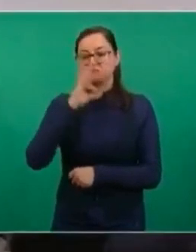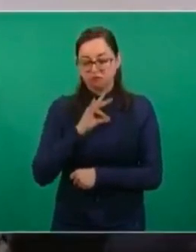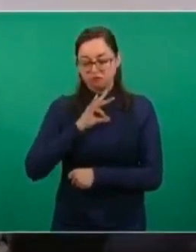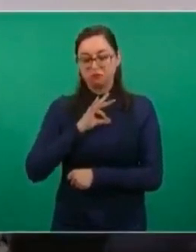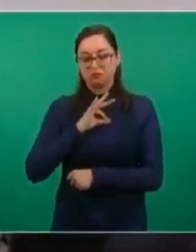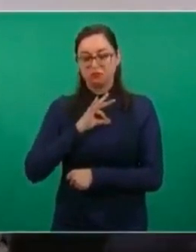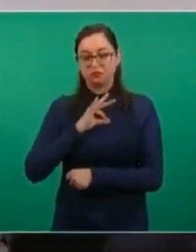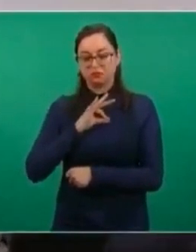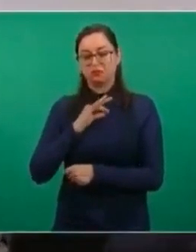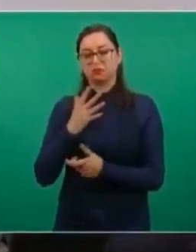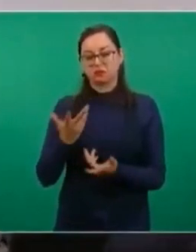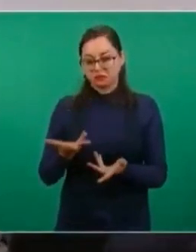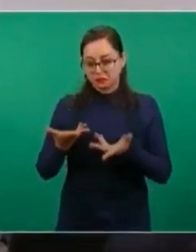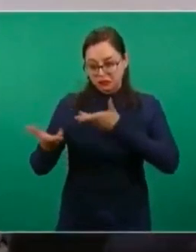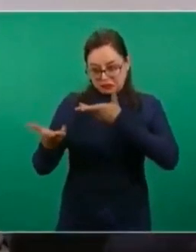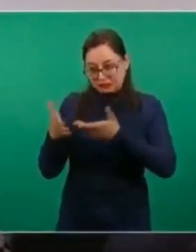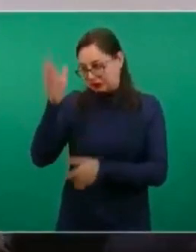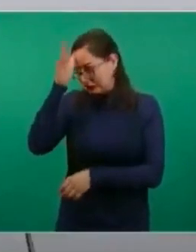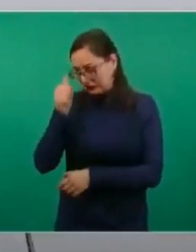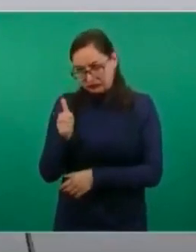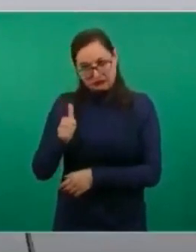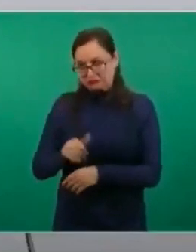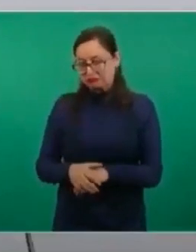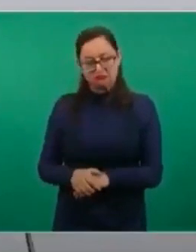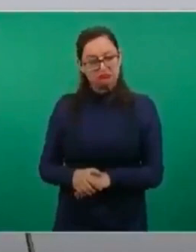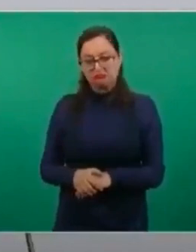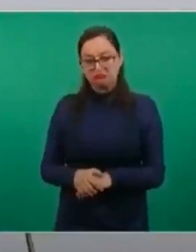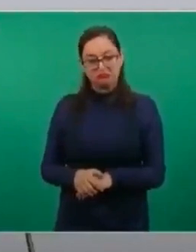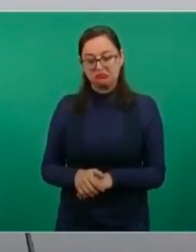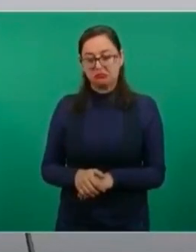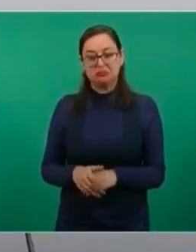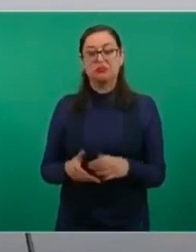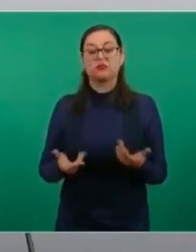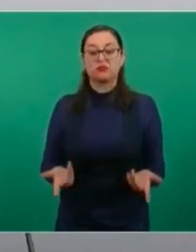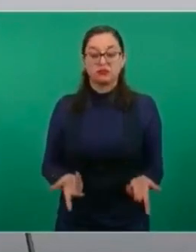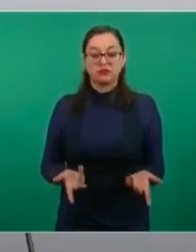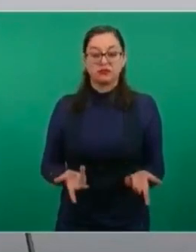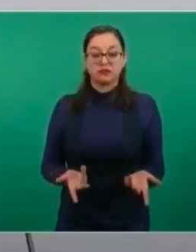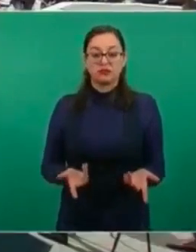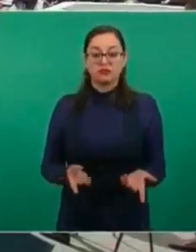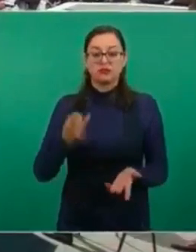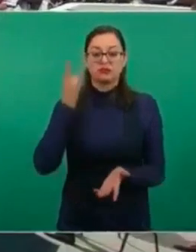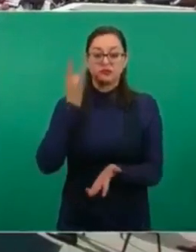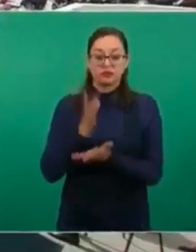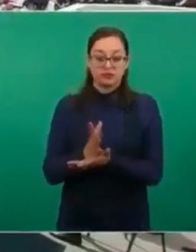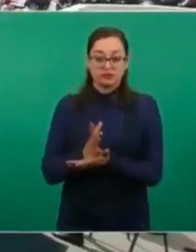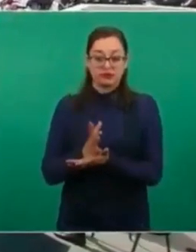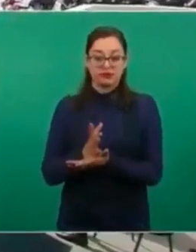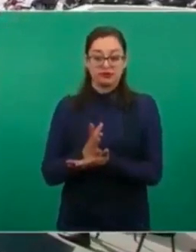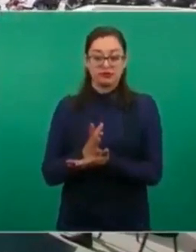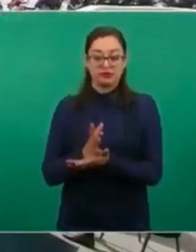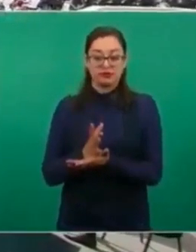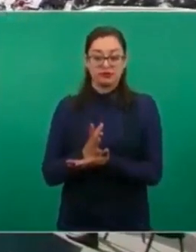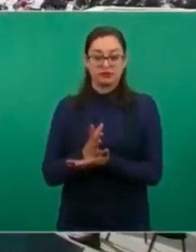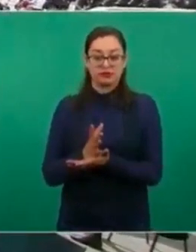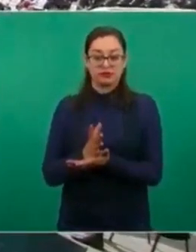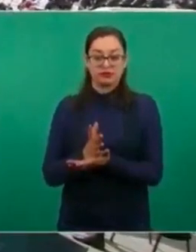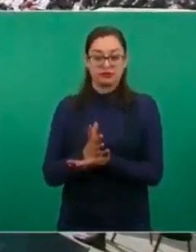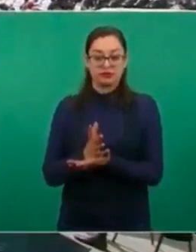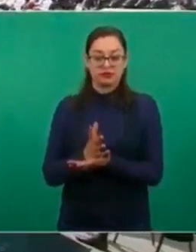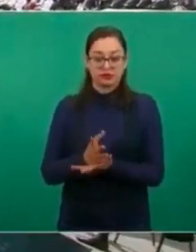lograr un acuerdo, se logró el acuerdo nada más entre los